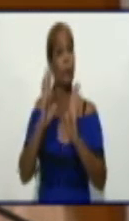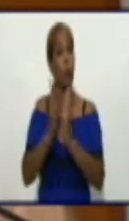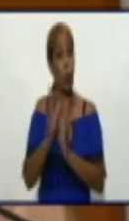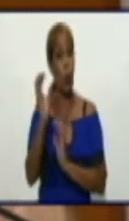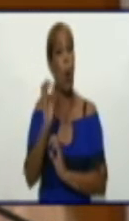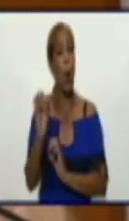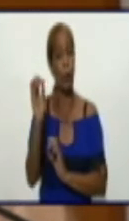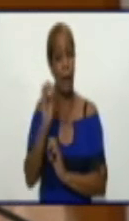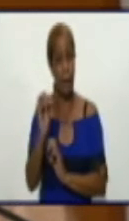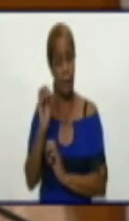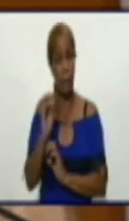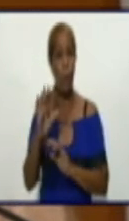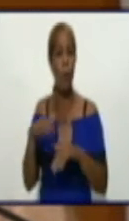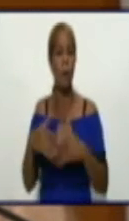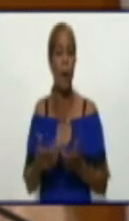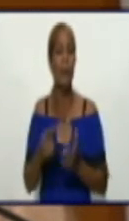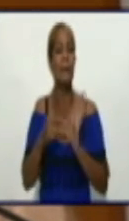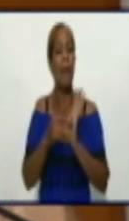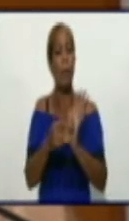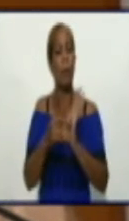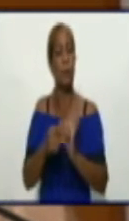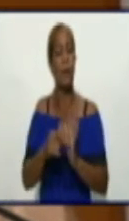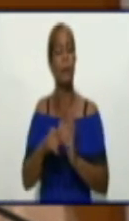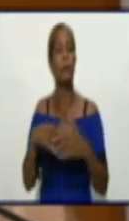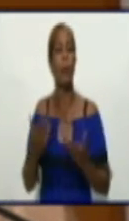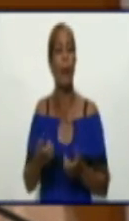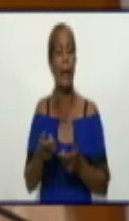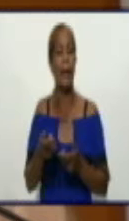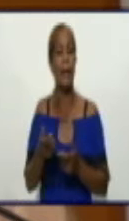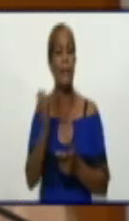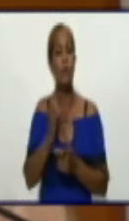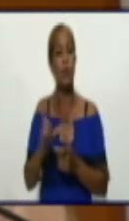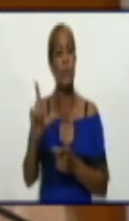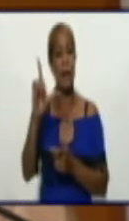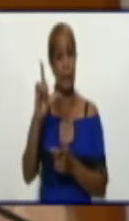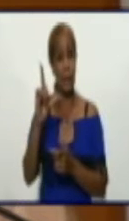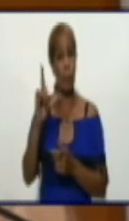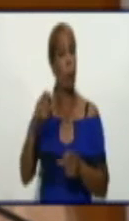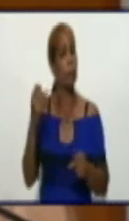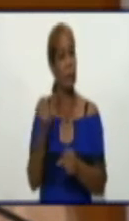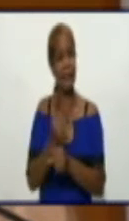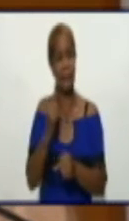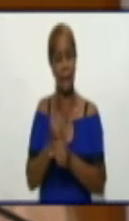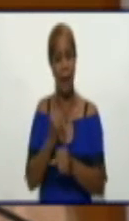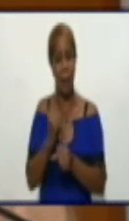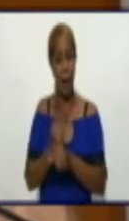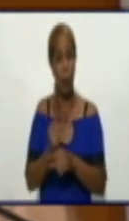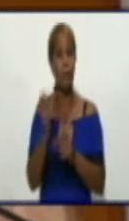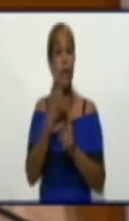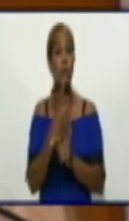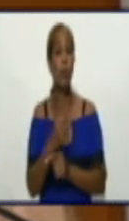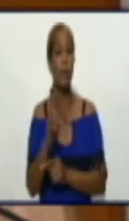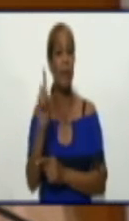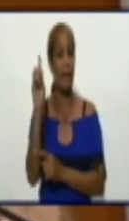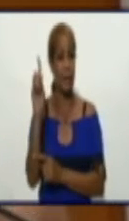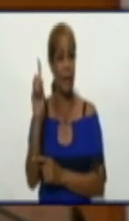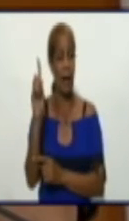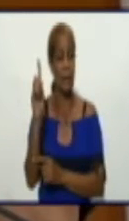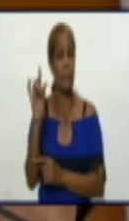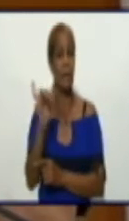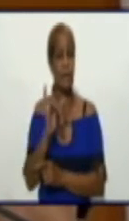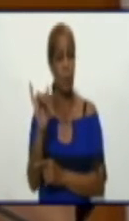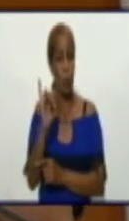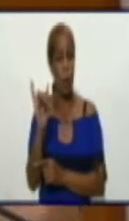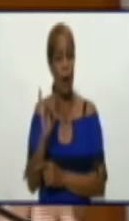comandante, de patriotismo, de antiimperialismo, de laboriosidad, de solidaridad que este